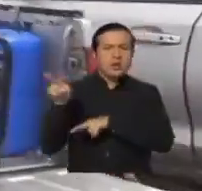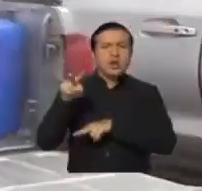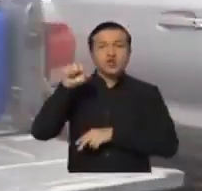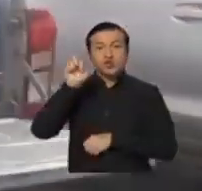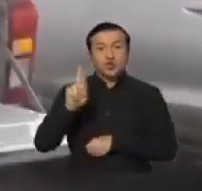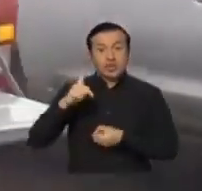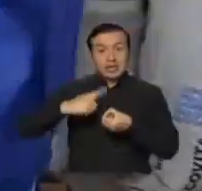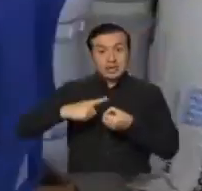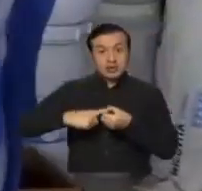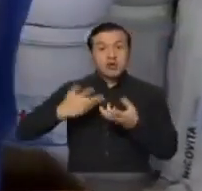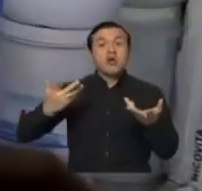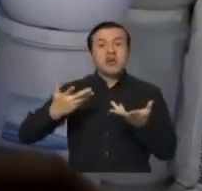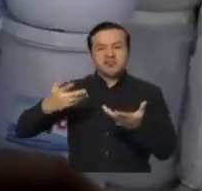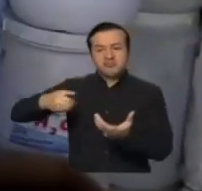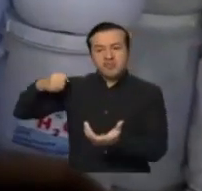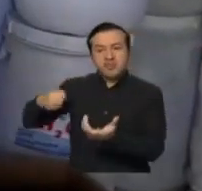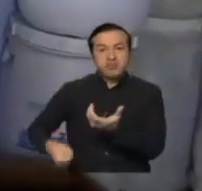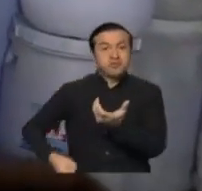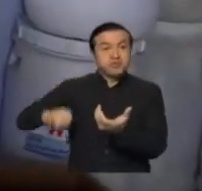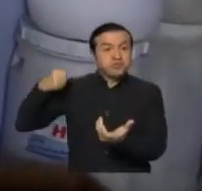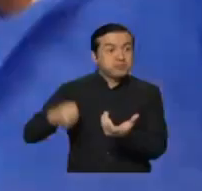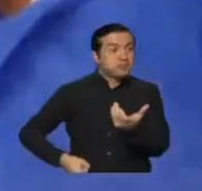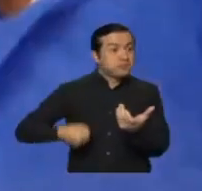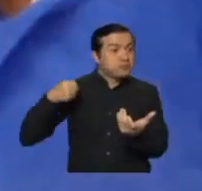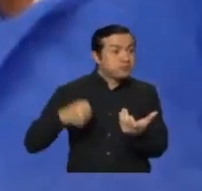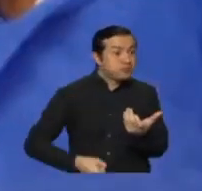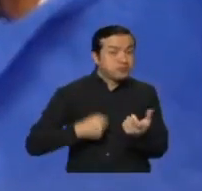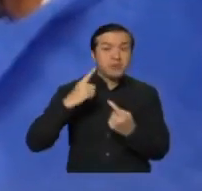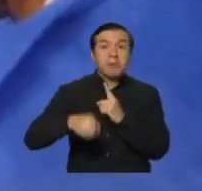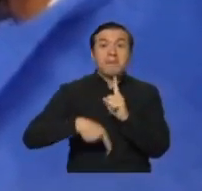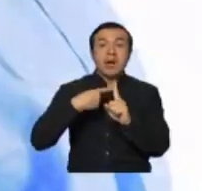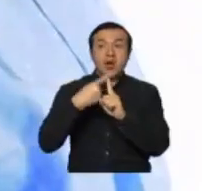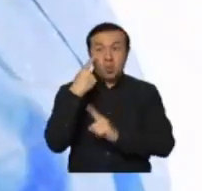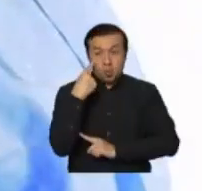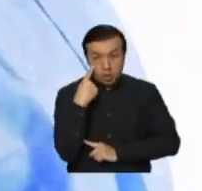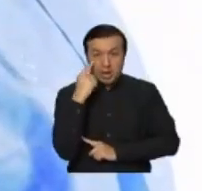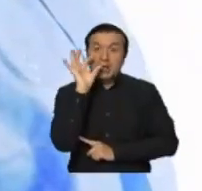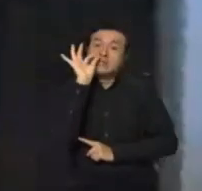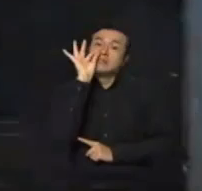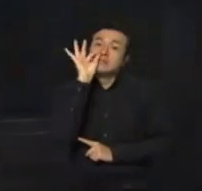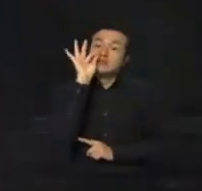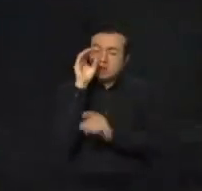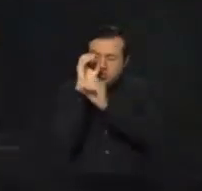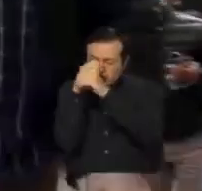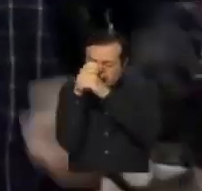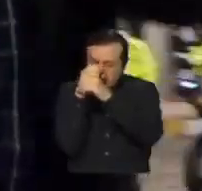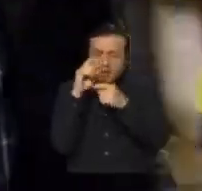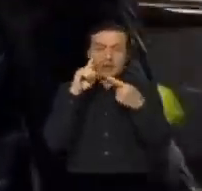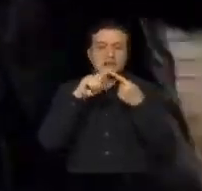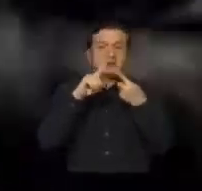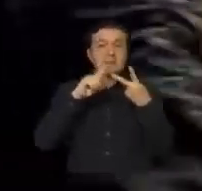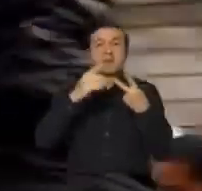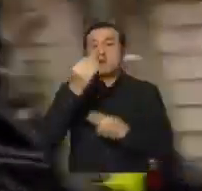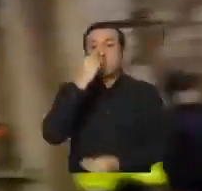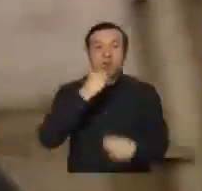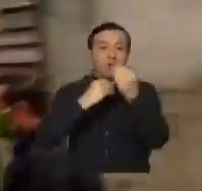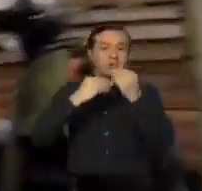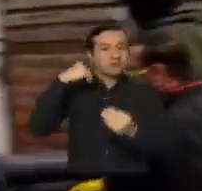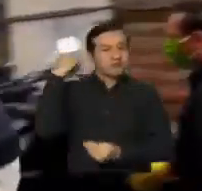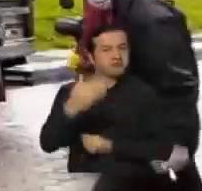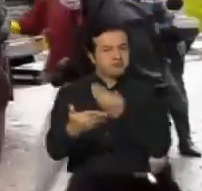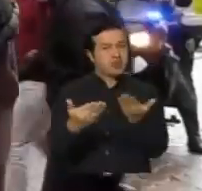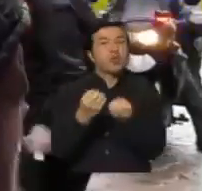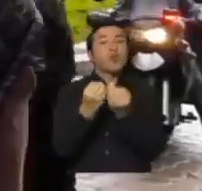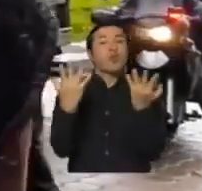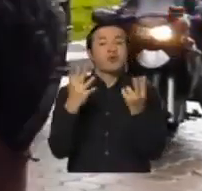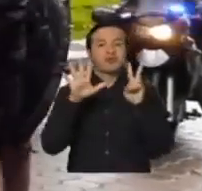al sur de Quito. En este sector también se hicieron pruebas de COVID-19 y se distribuyeron kits alimenticios. Hemos logrado ya más